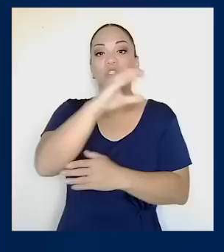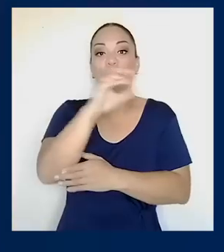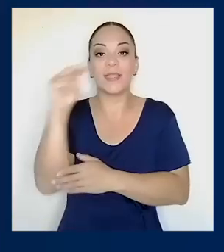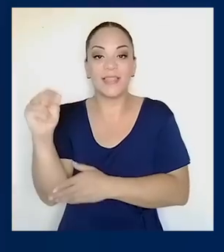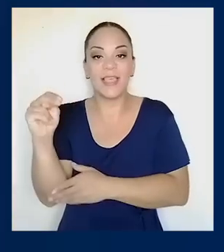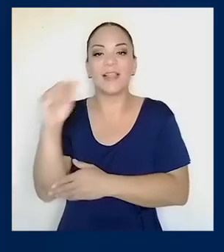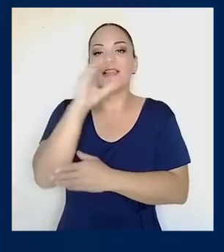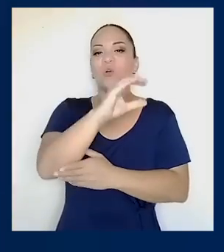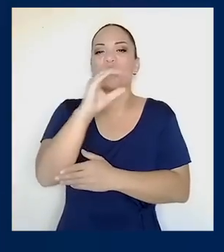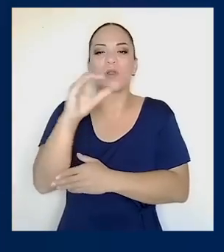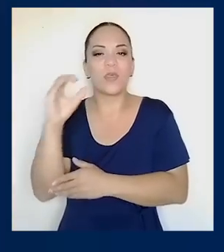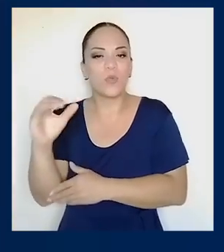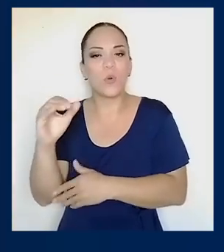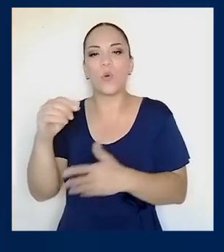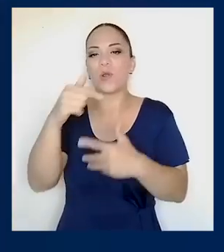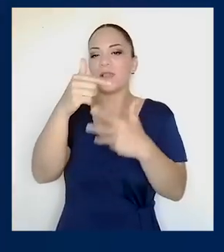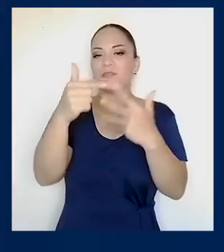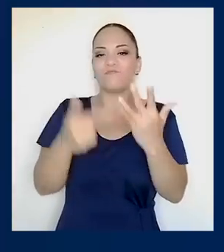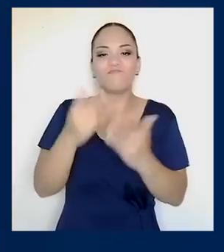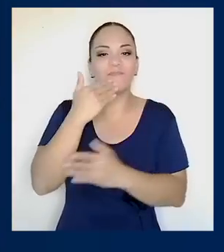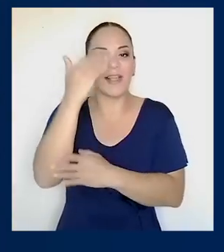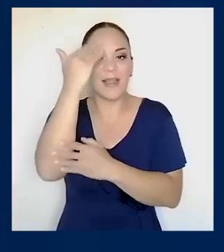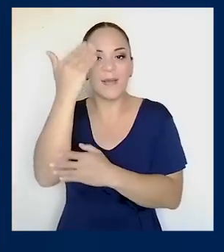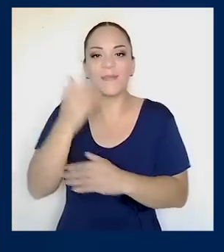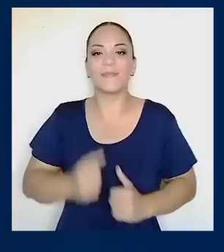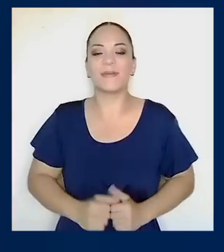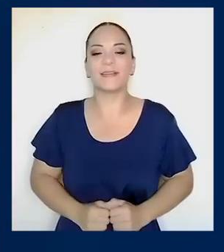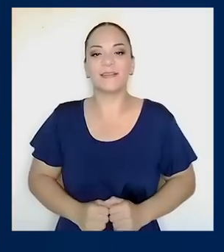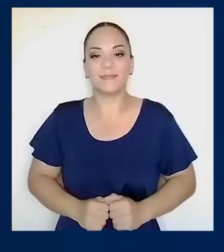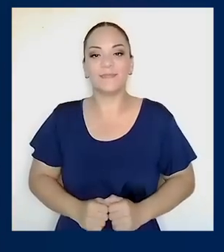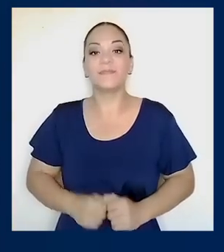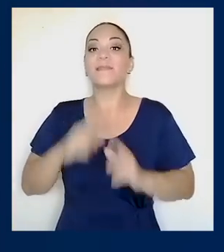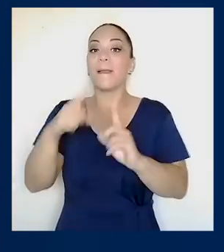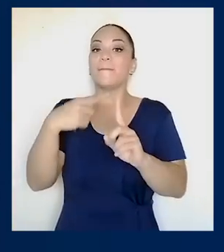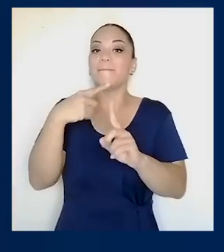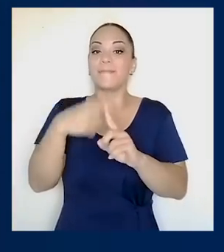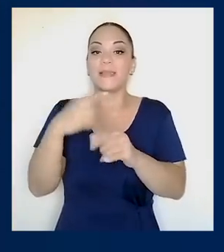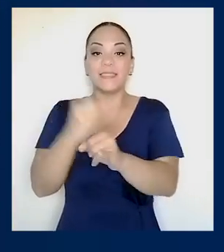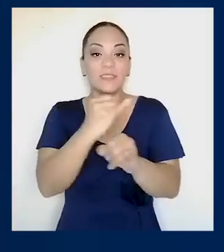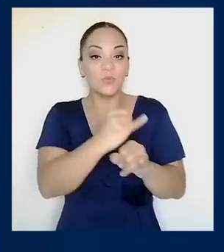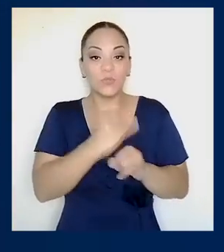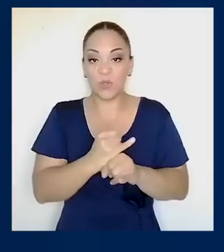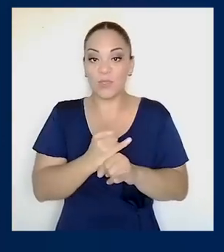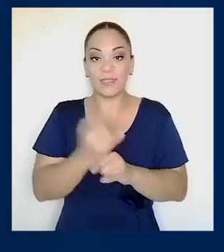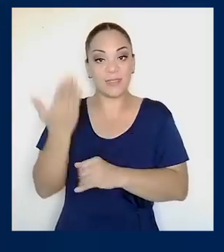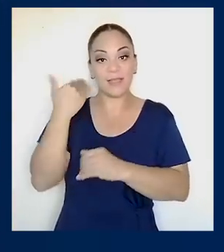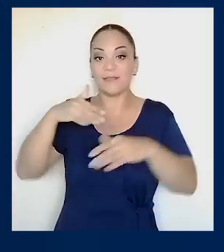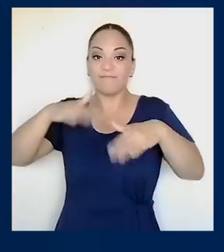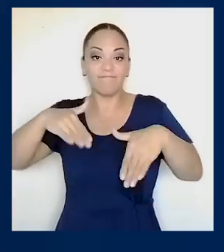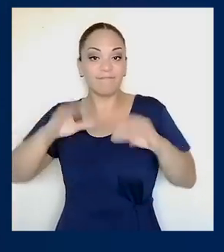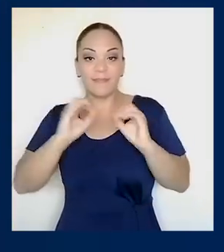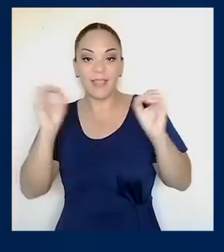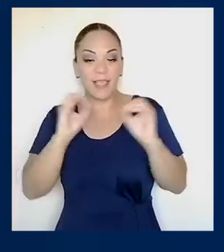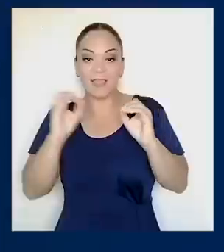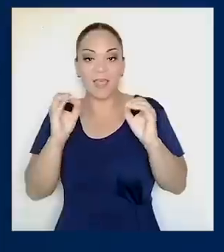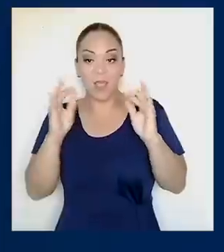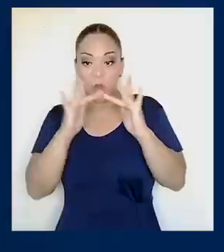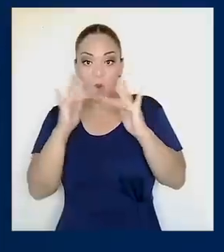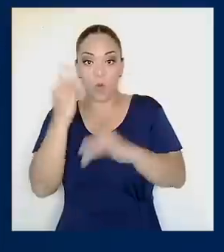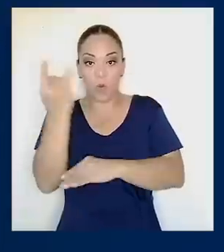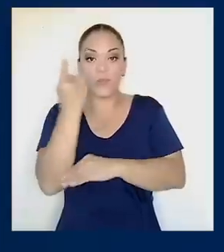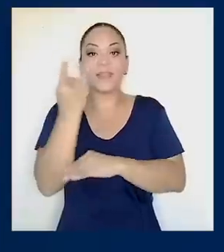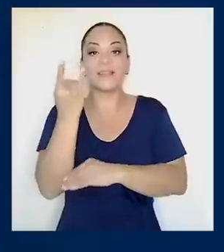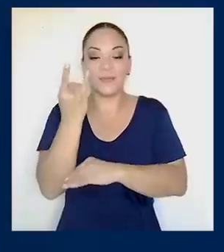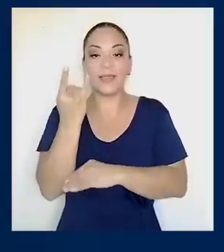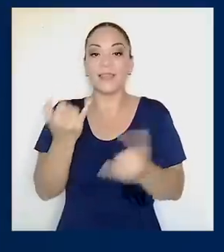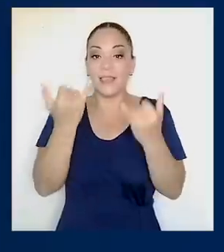Ciudad Neili y Talamanca, entre otros. Además, los centros educativos que no contaban con conectividad